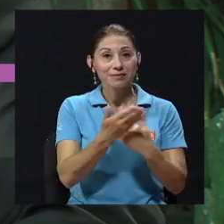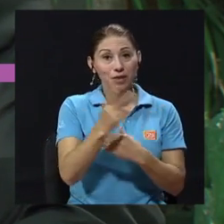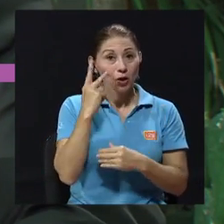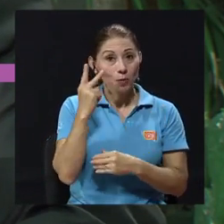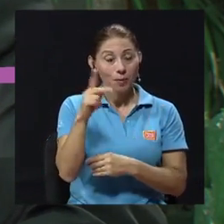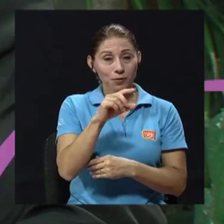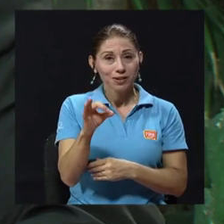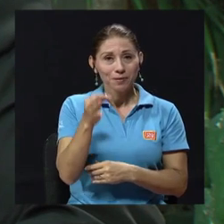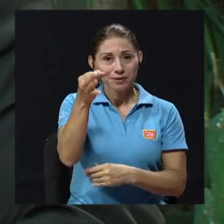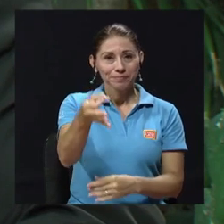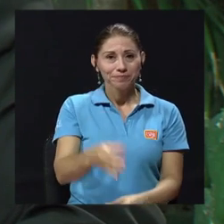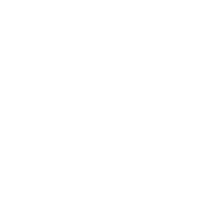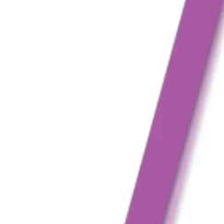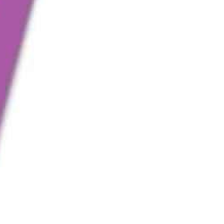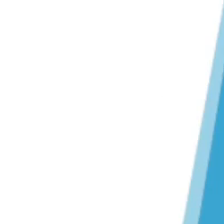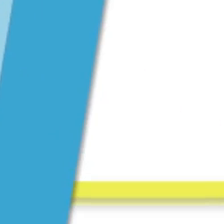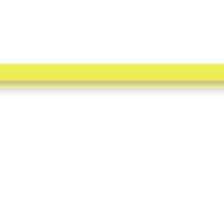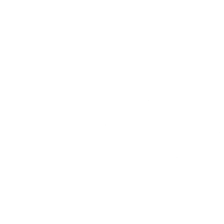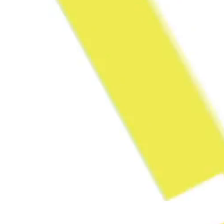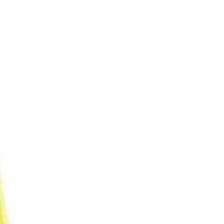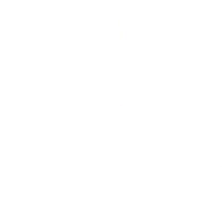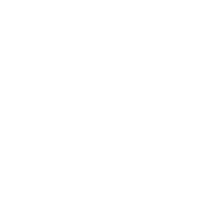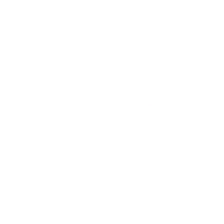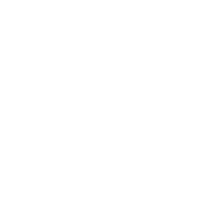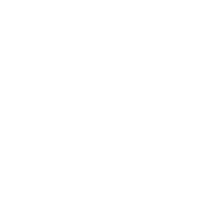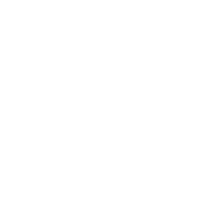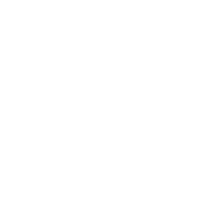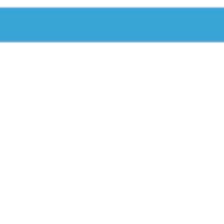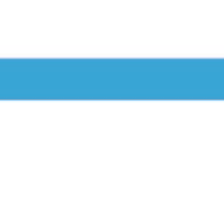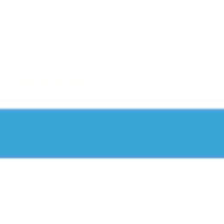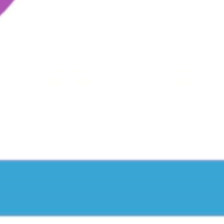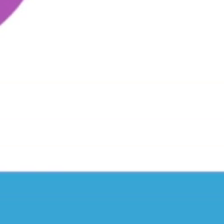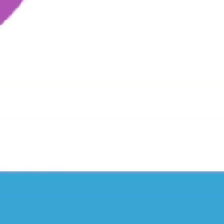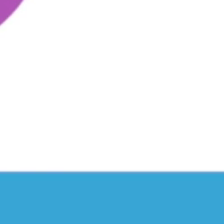y nos vemos en la próxima y